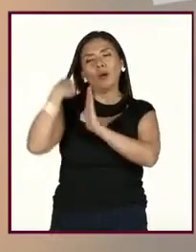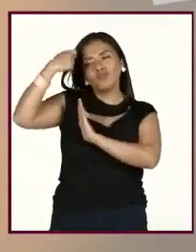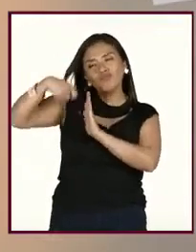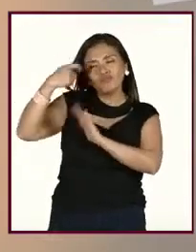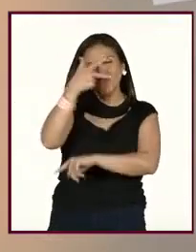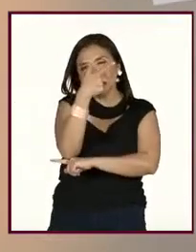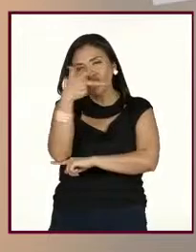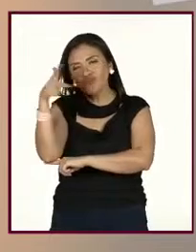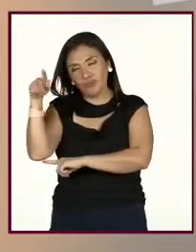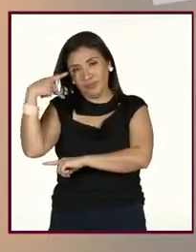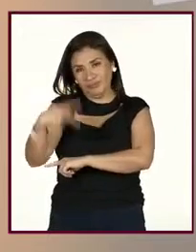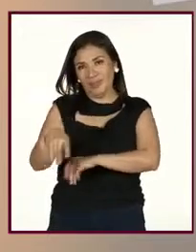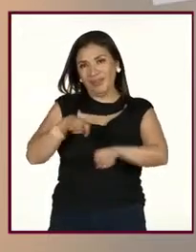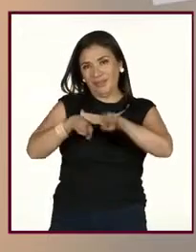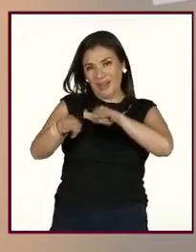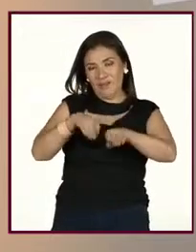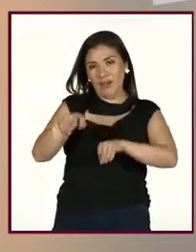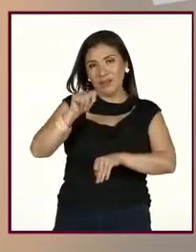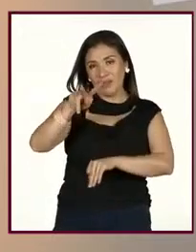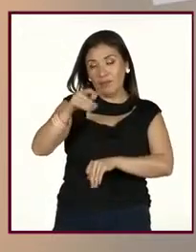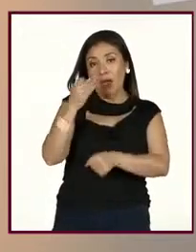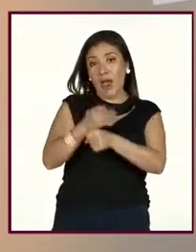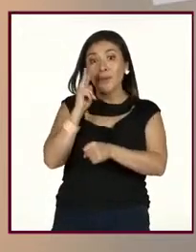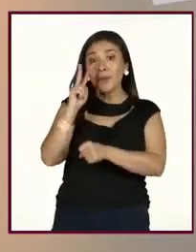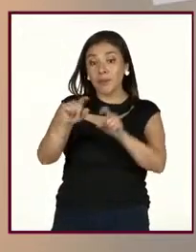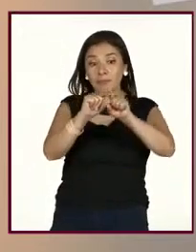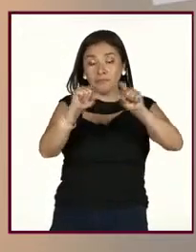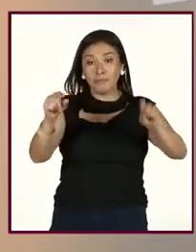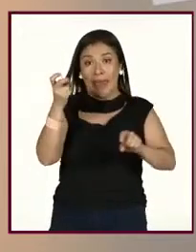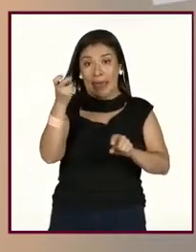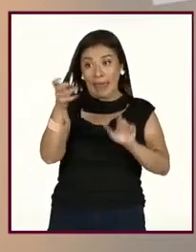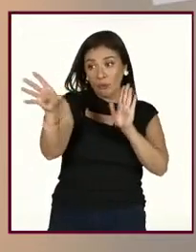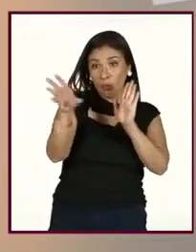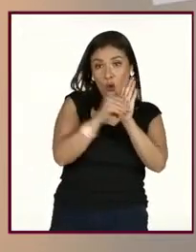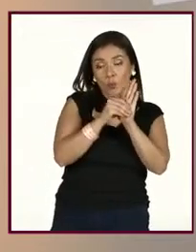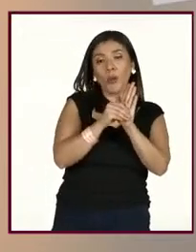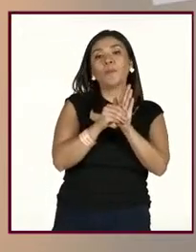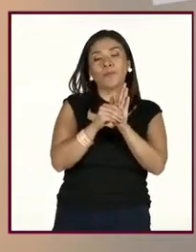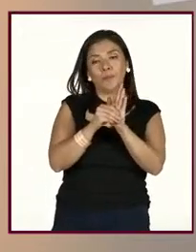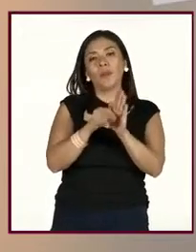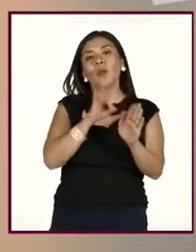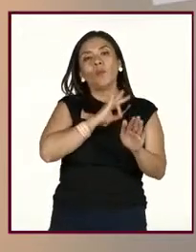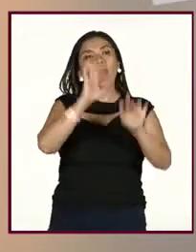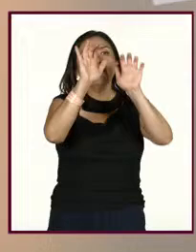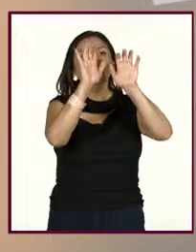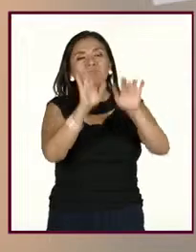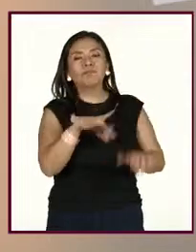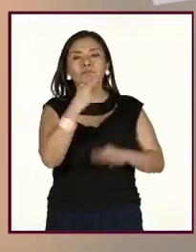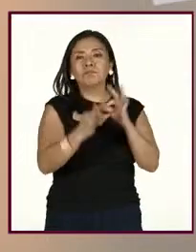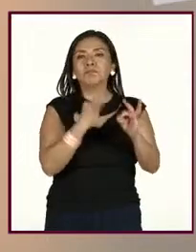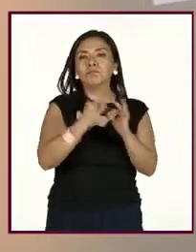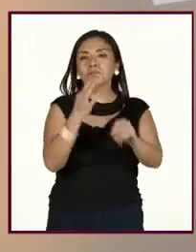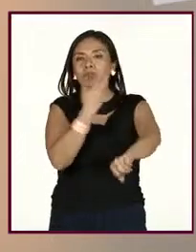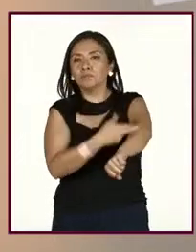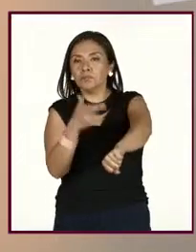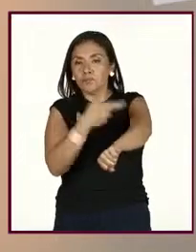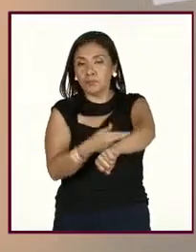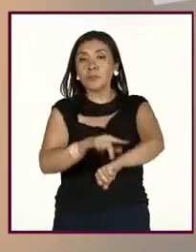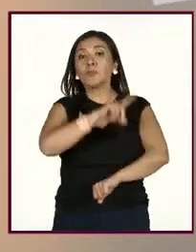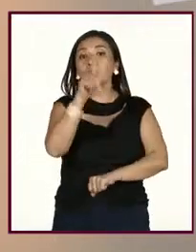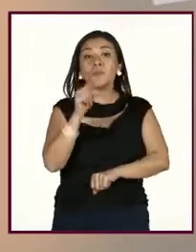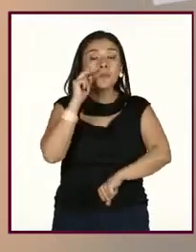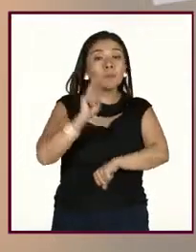centro de capacitación televisiva y audiovisual que está apareciendo en la pantalla y en el chat de esta transmisión para completar el proceso.